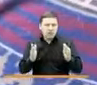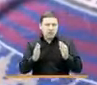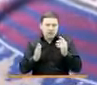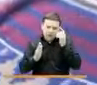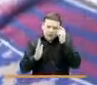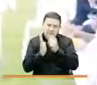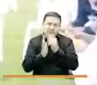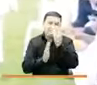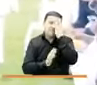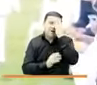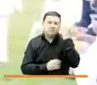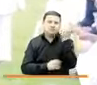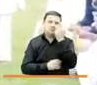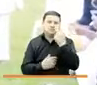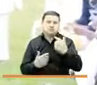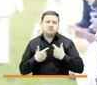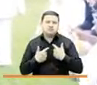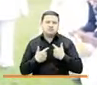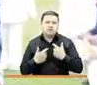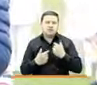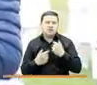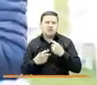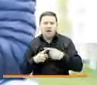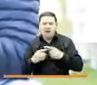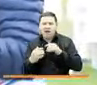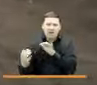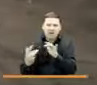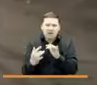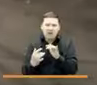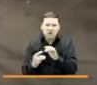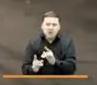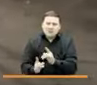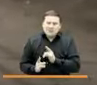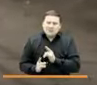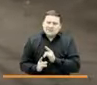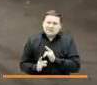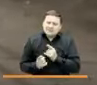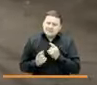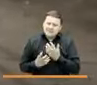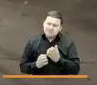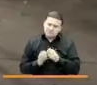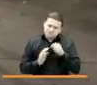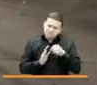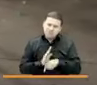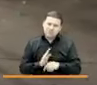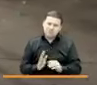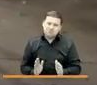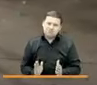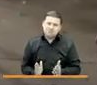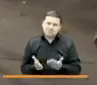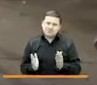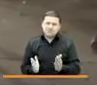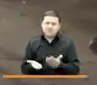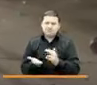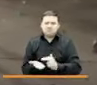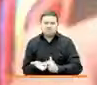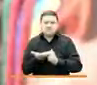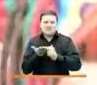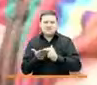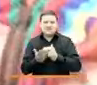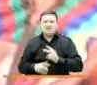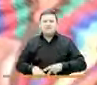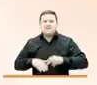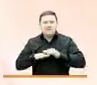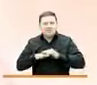memorias plurales de las víctimas del conflicto armado, inspirados en aquellos deseos profundos de recuperar los espacios de la vida tranquila,